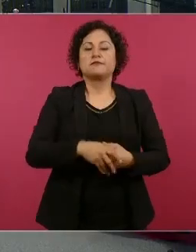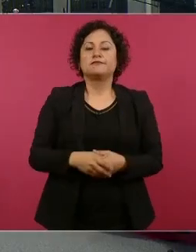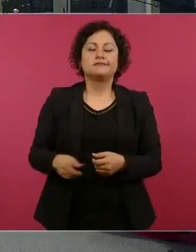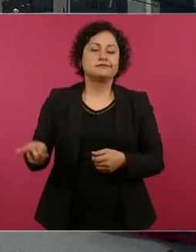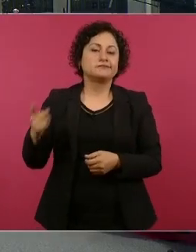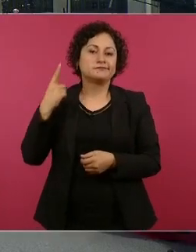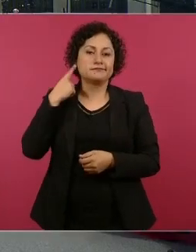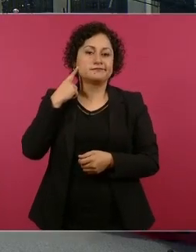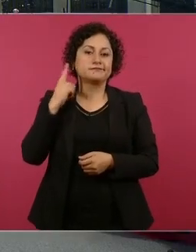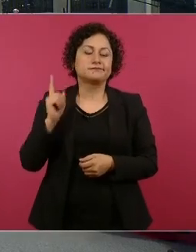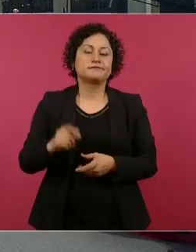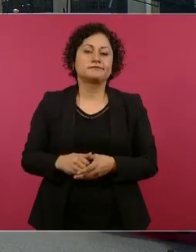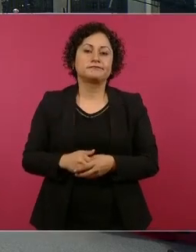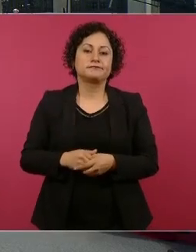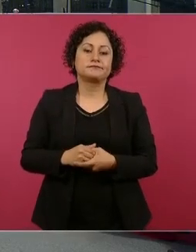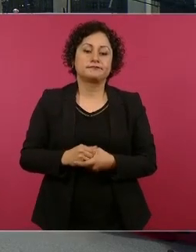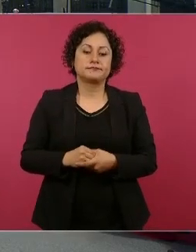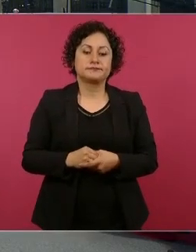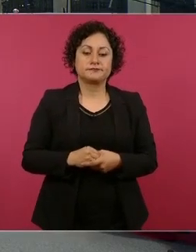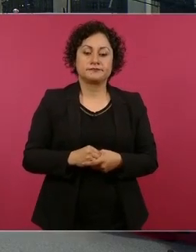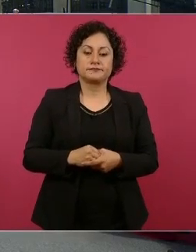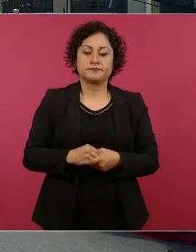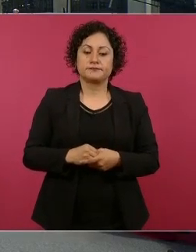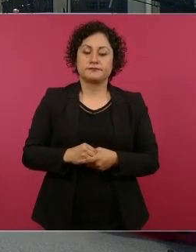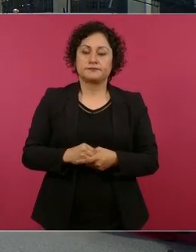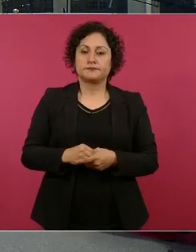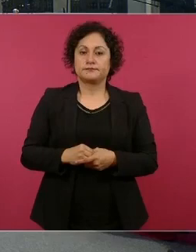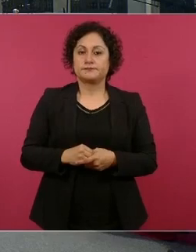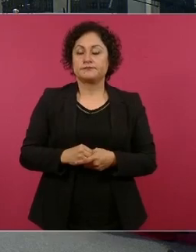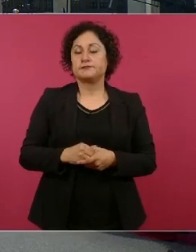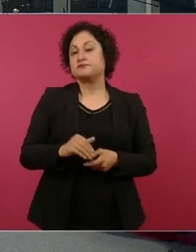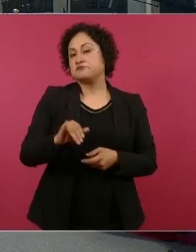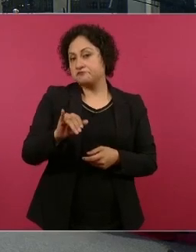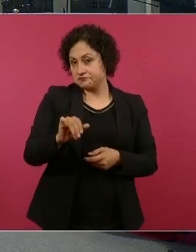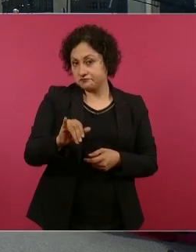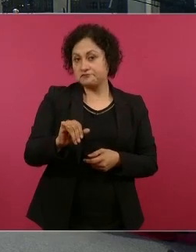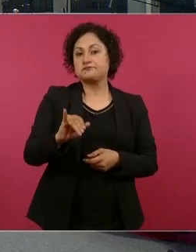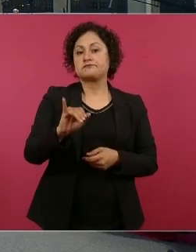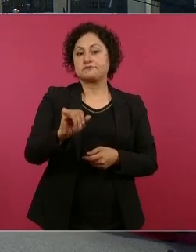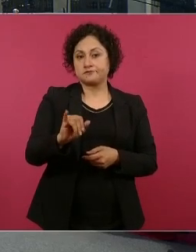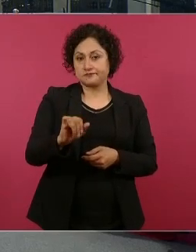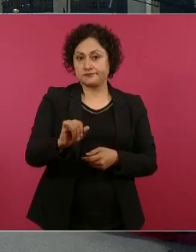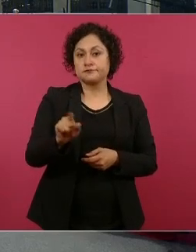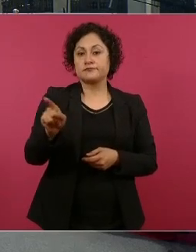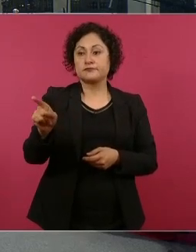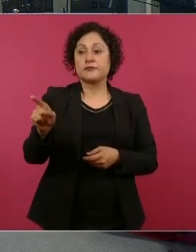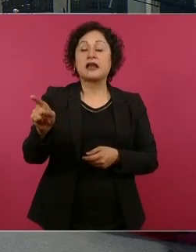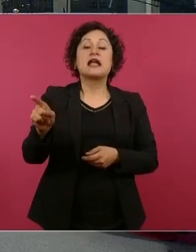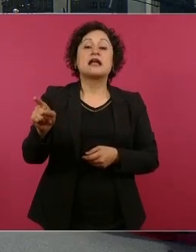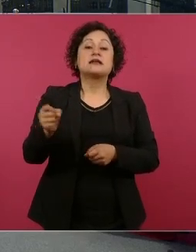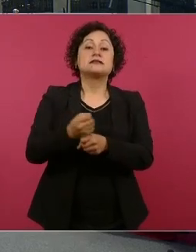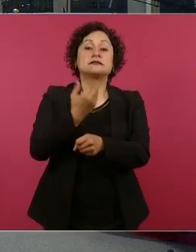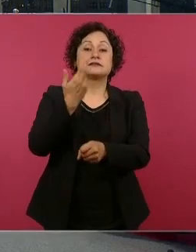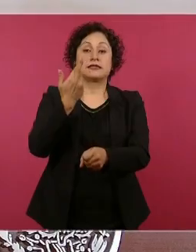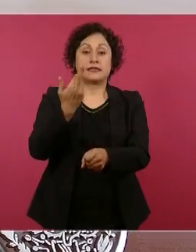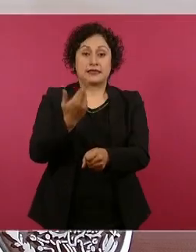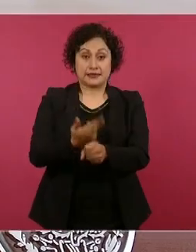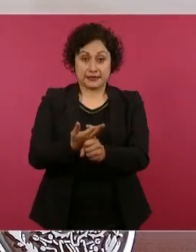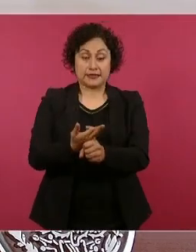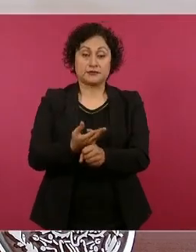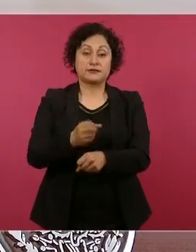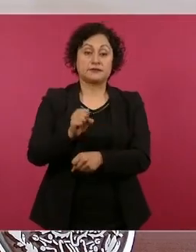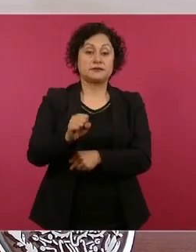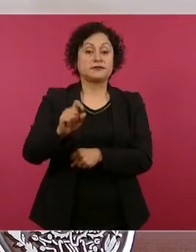Sí, y me platicaba el secretario de Comunicaciones que van a